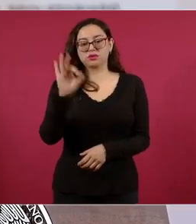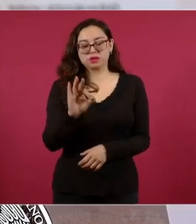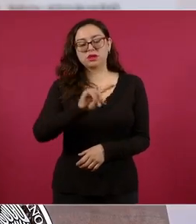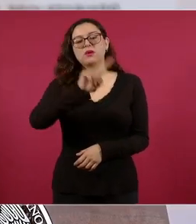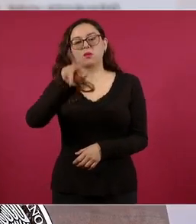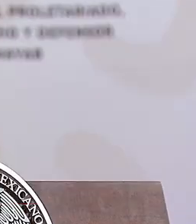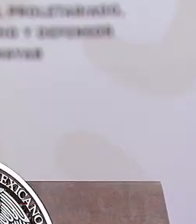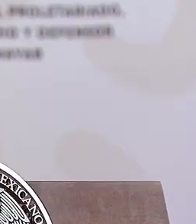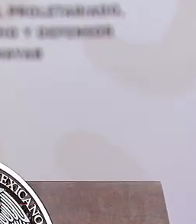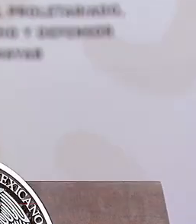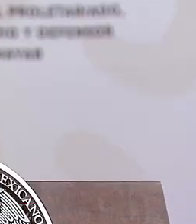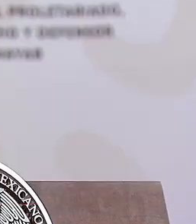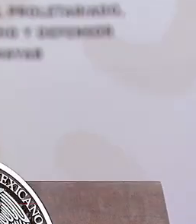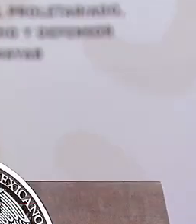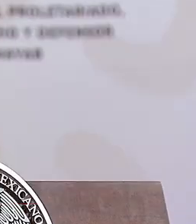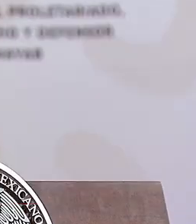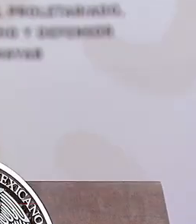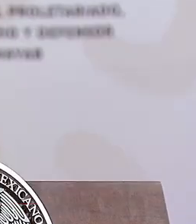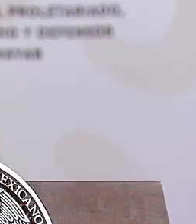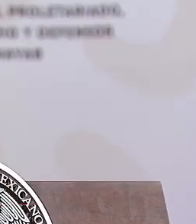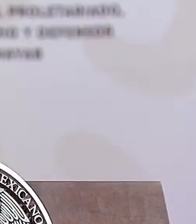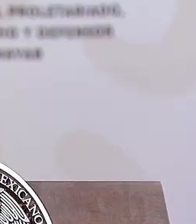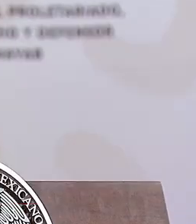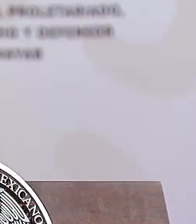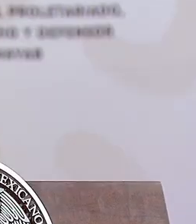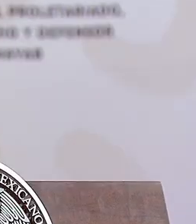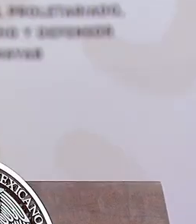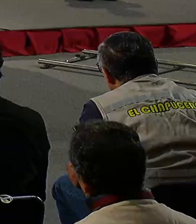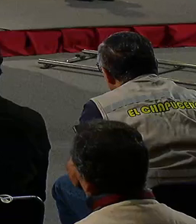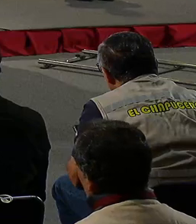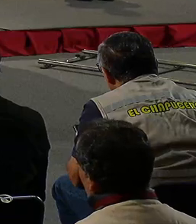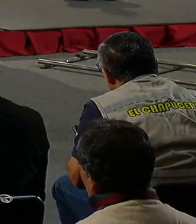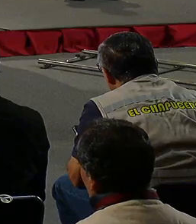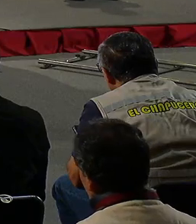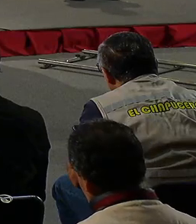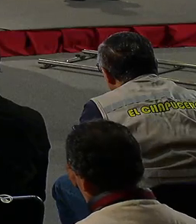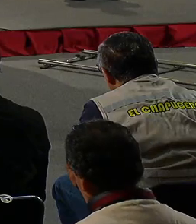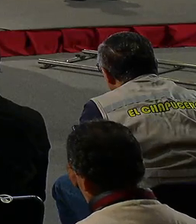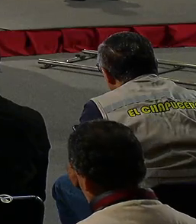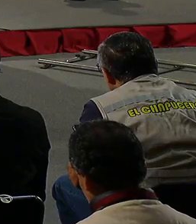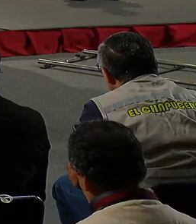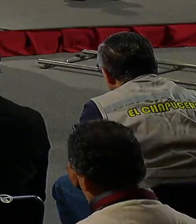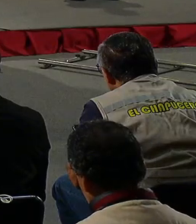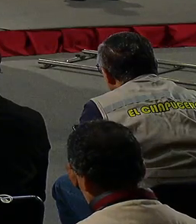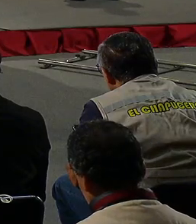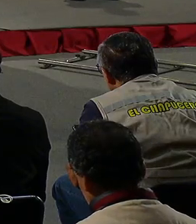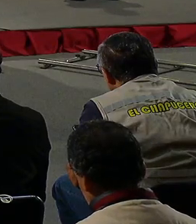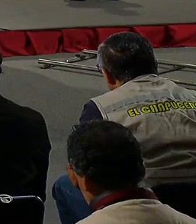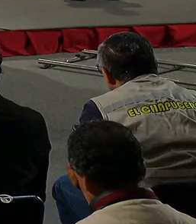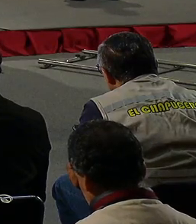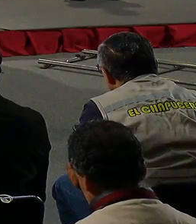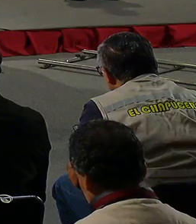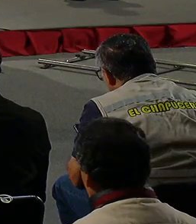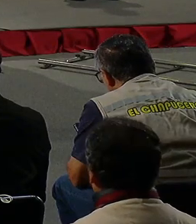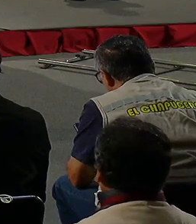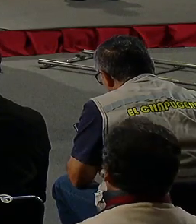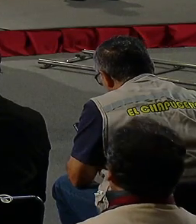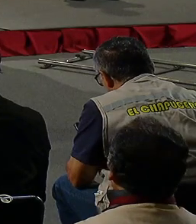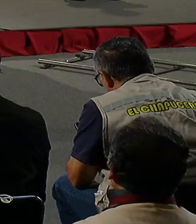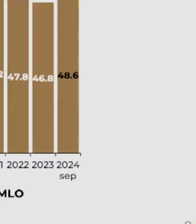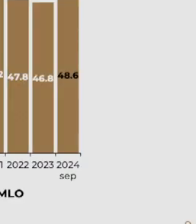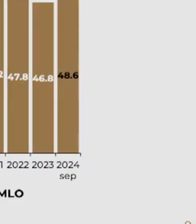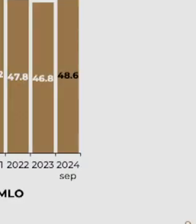venido reduciendo de manera sistemática cada año. De hecho, en el primer año, en 2019, el primer año de esta